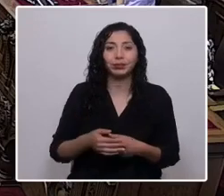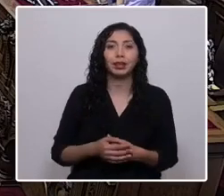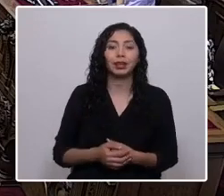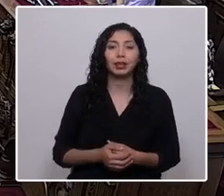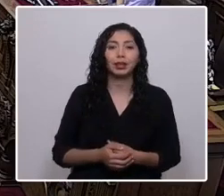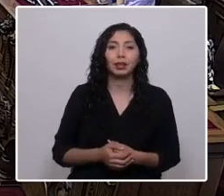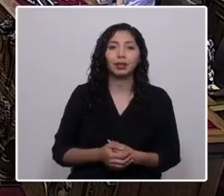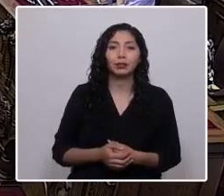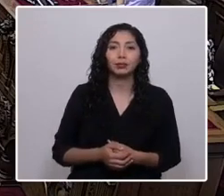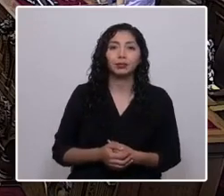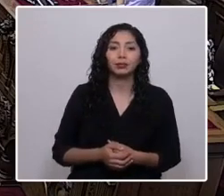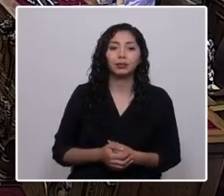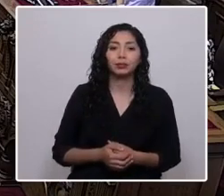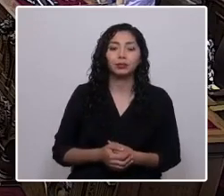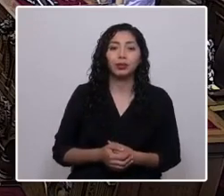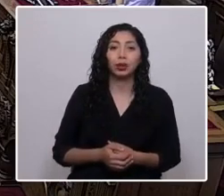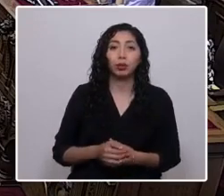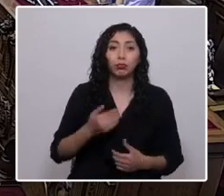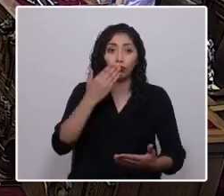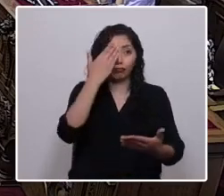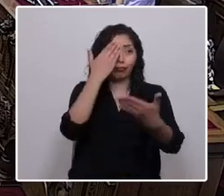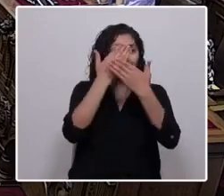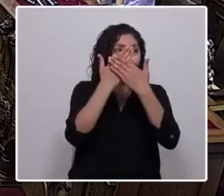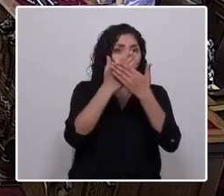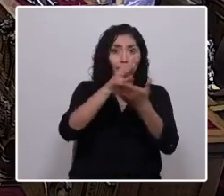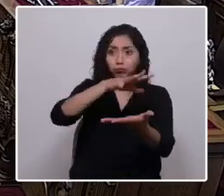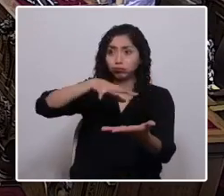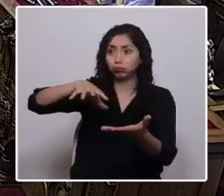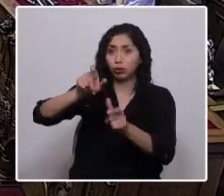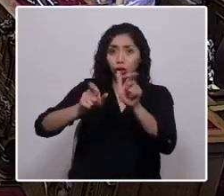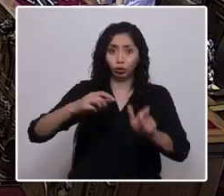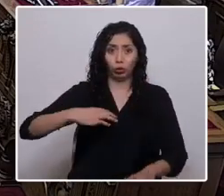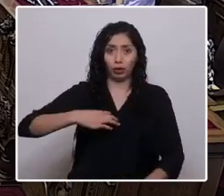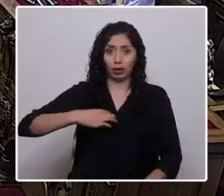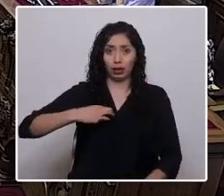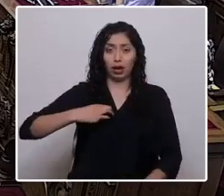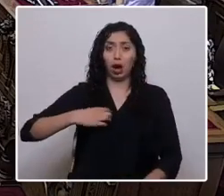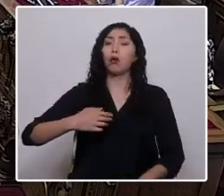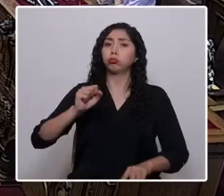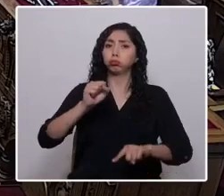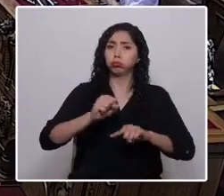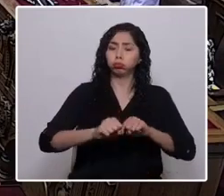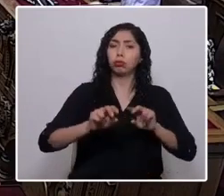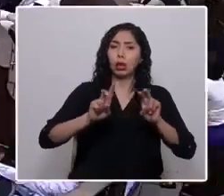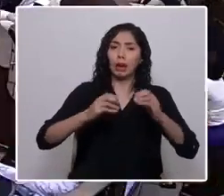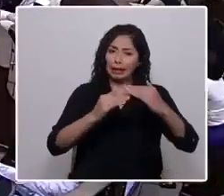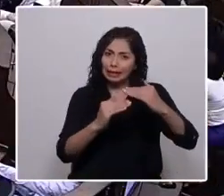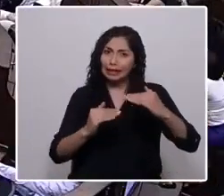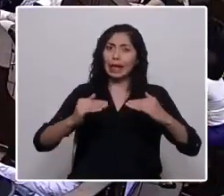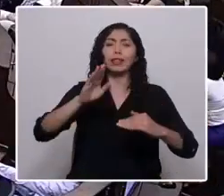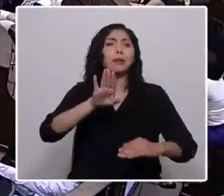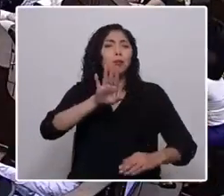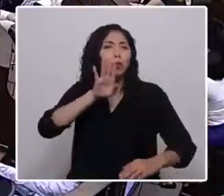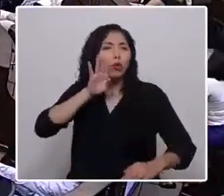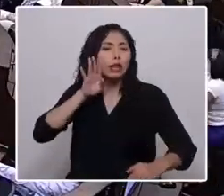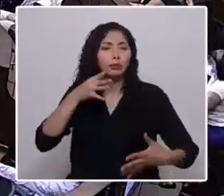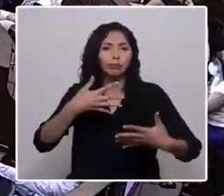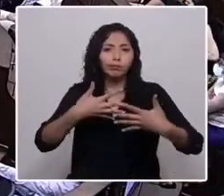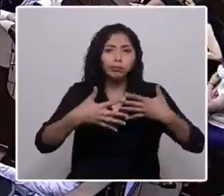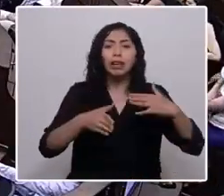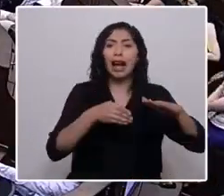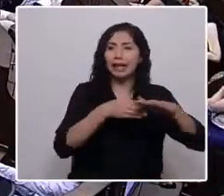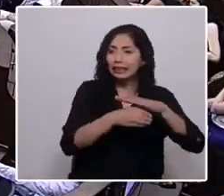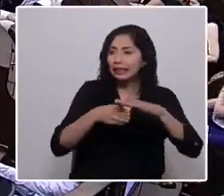De cara a la ciudadanía y asumiendo altos estándares de probidad, accesibilidad y transparencia,